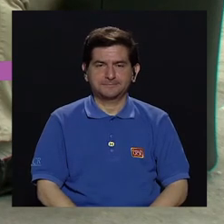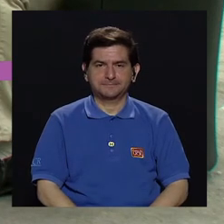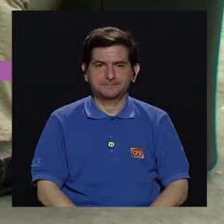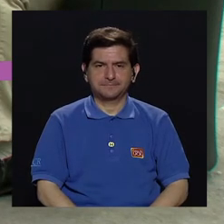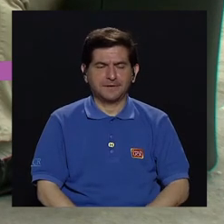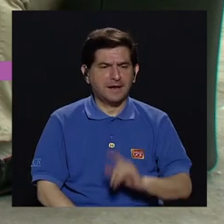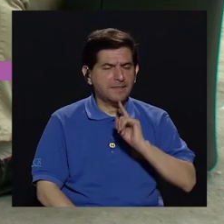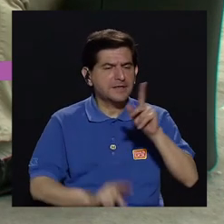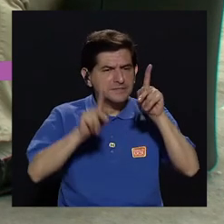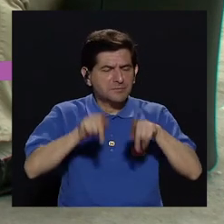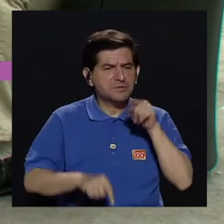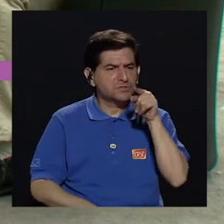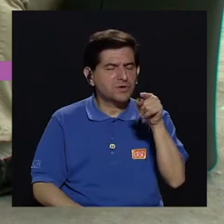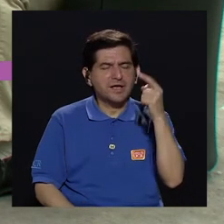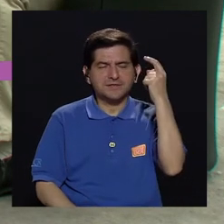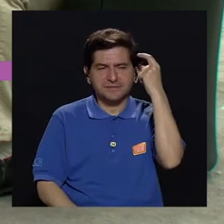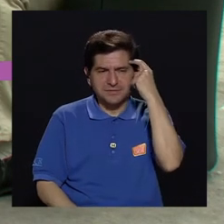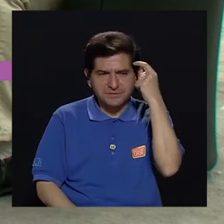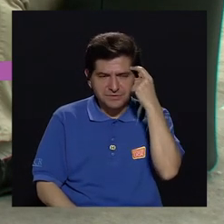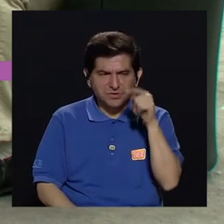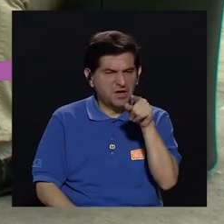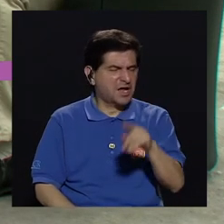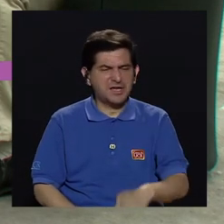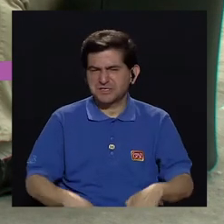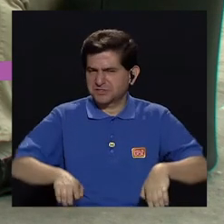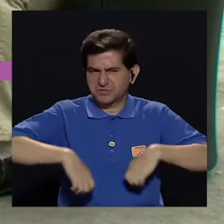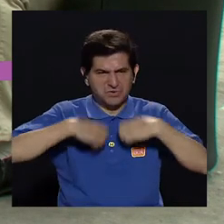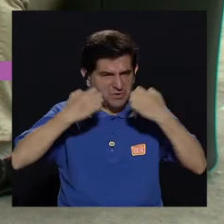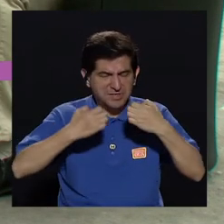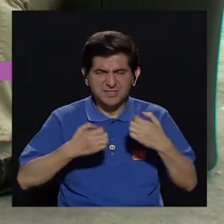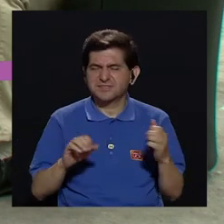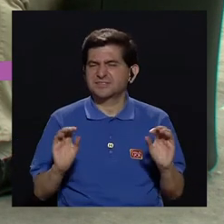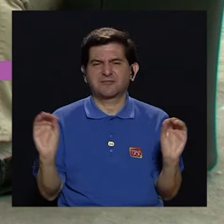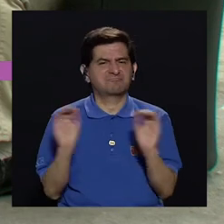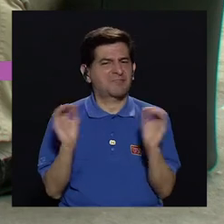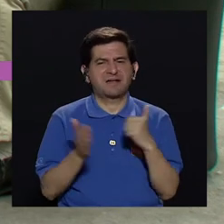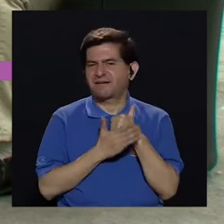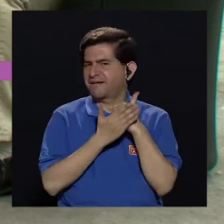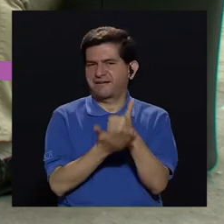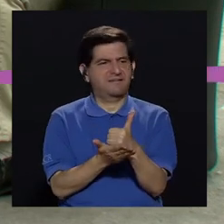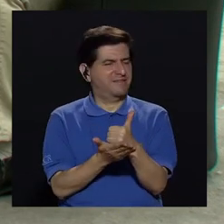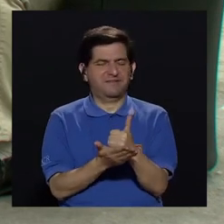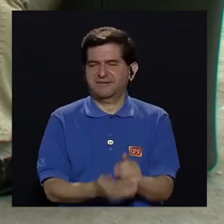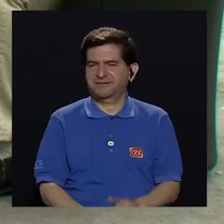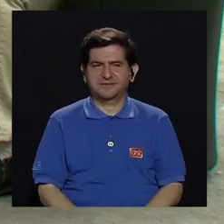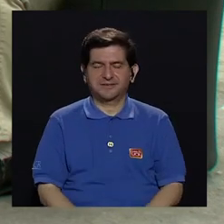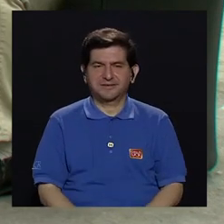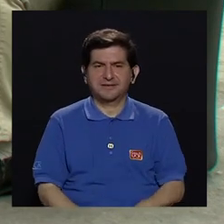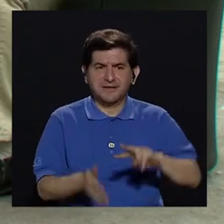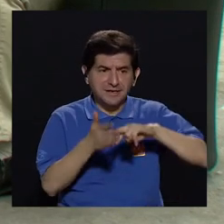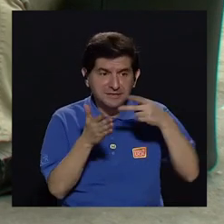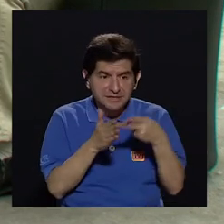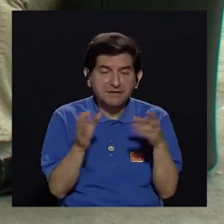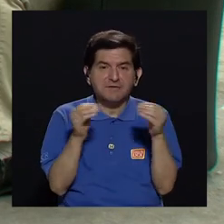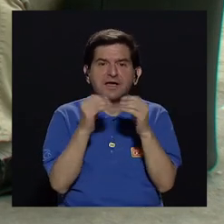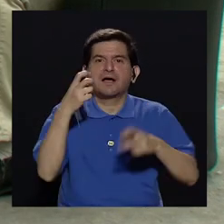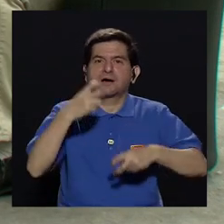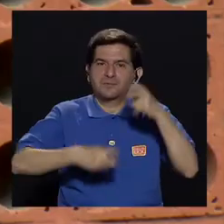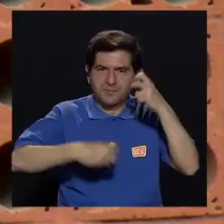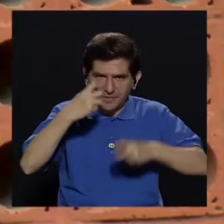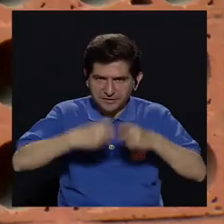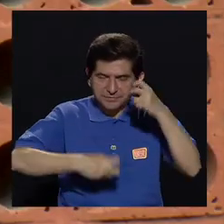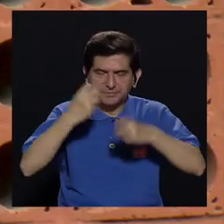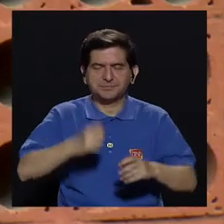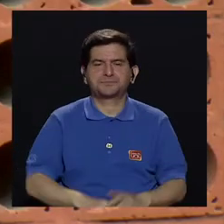Entonces, el decirle a alguien, mire, eso está en su cabeza, eso no existe, no es de ayuda, o sea, estamos más bien generando más problemas.